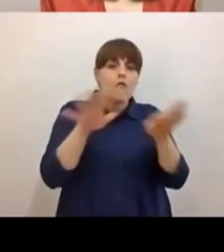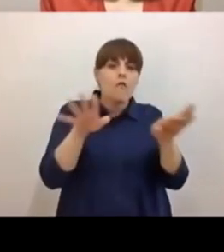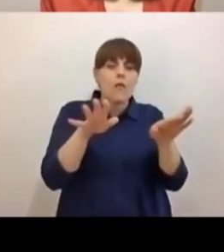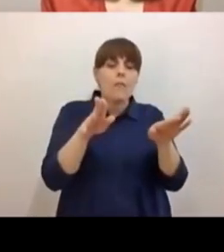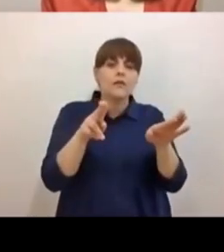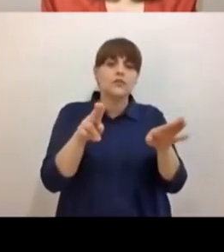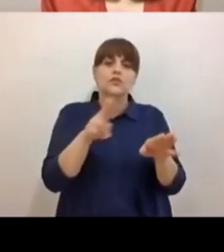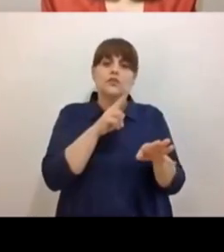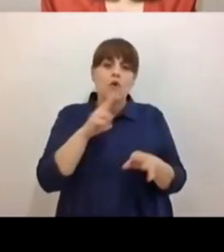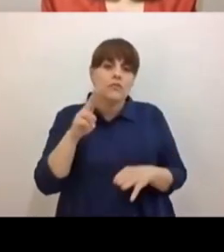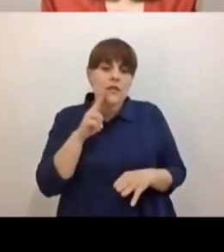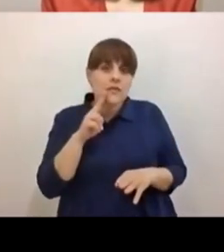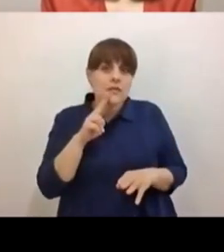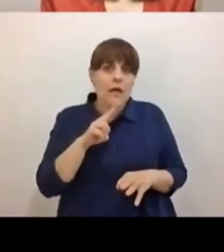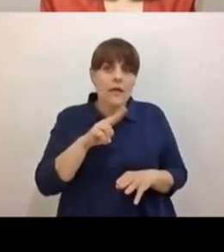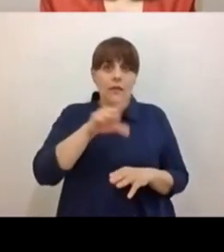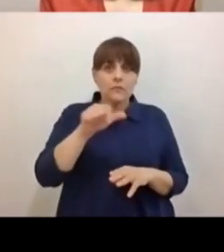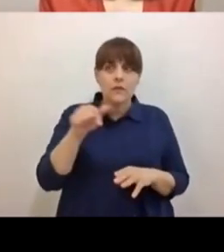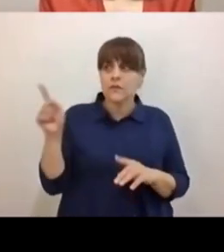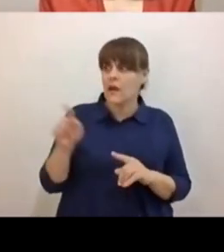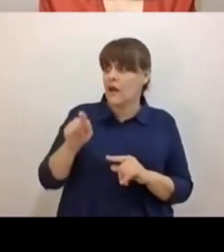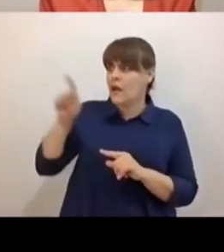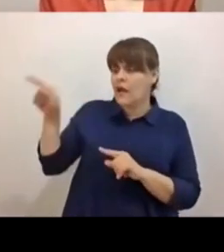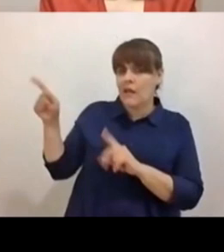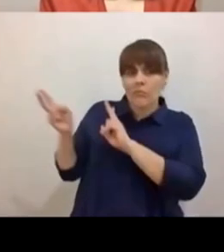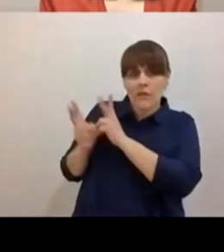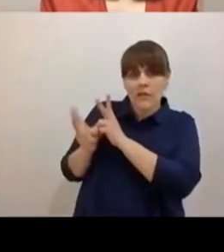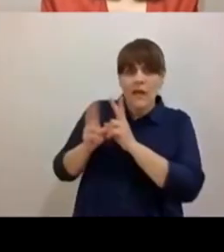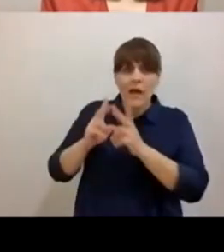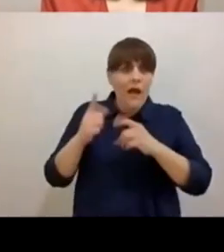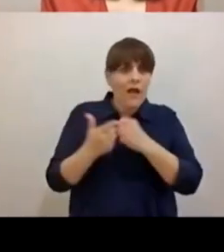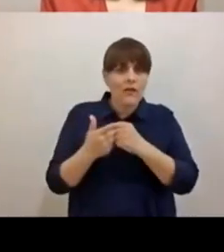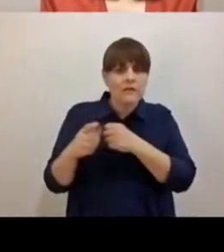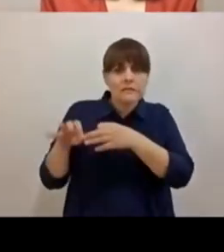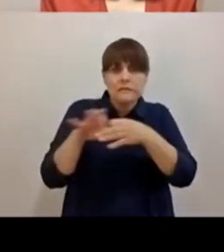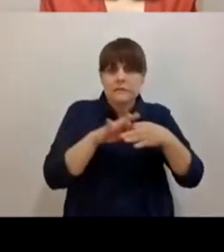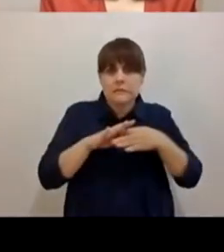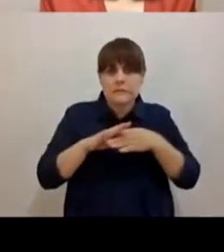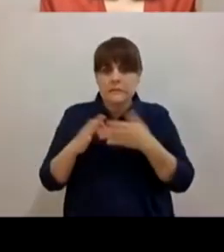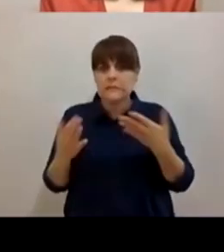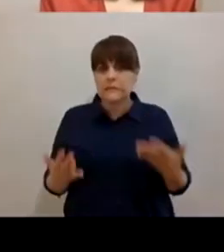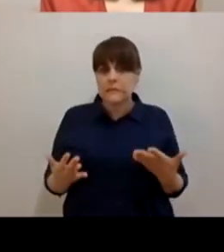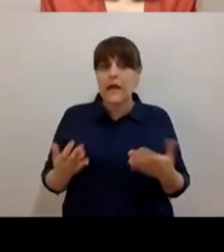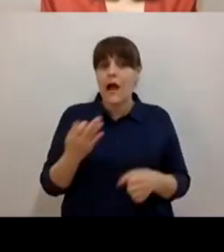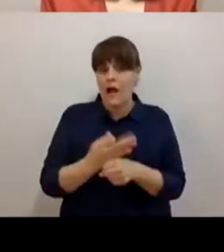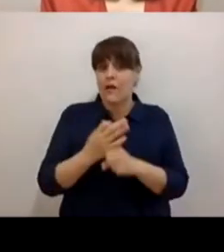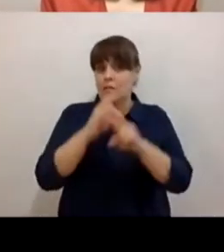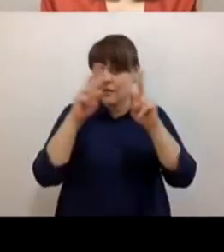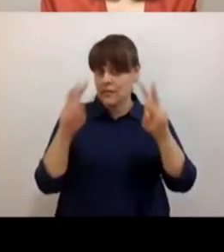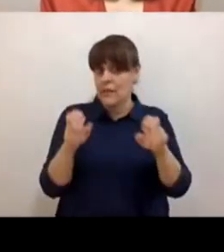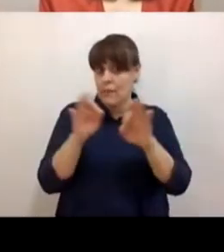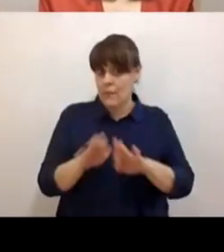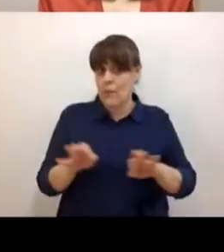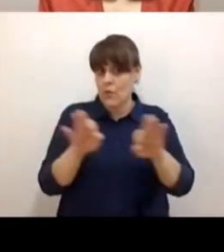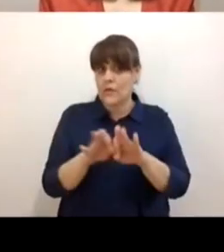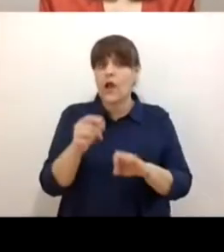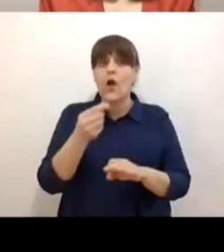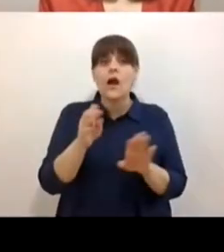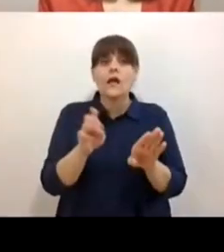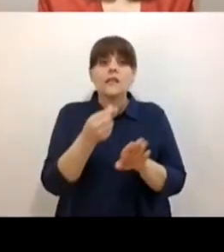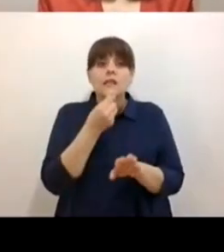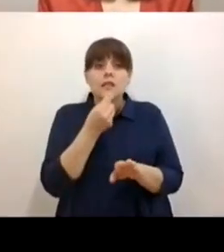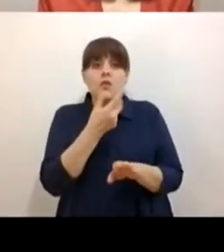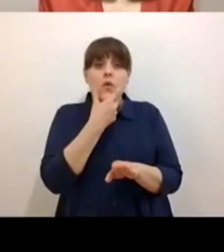o pérdidas cercanas. Y entonces un gran tema es cómo vamos a manejar y a trabajar eso con los niños, niñas y